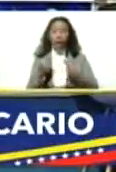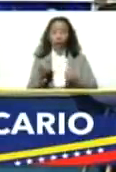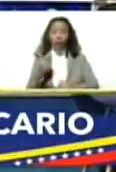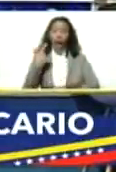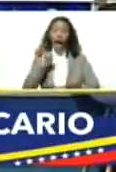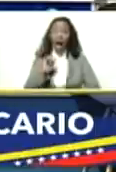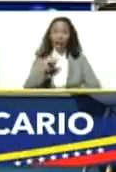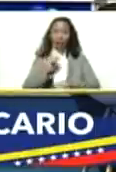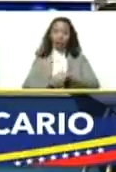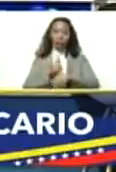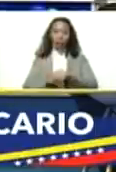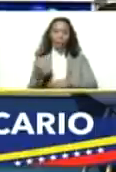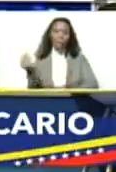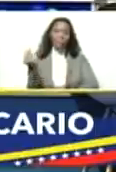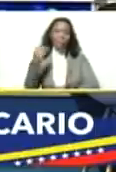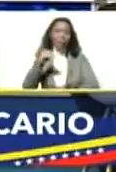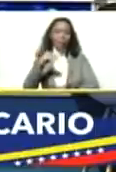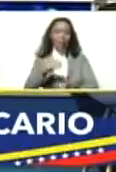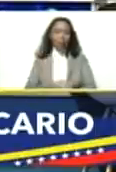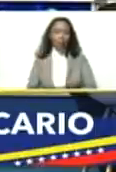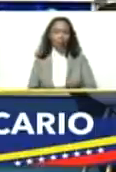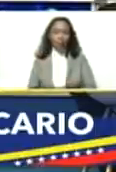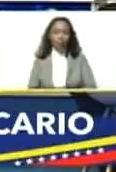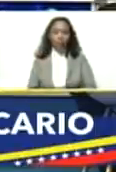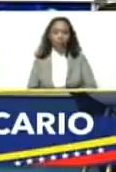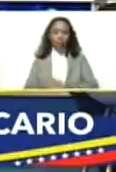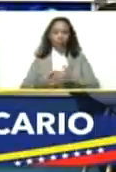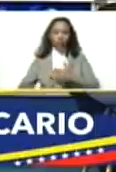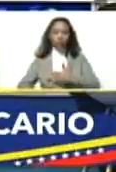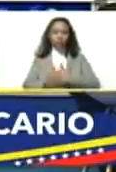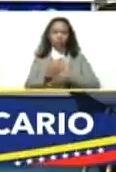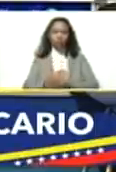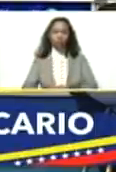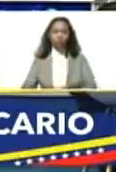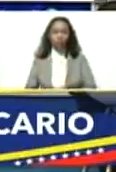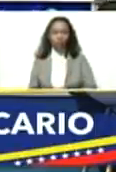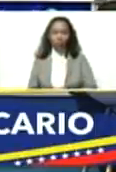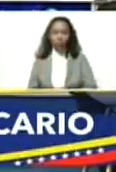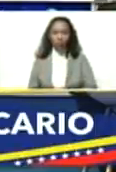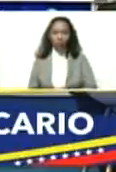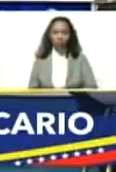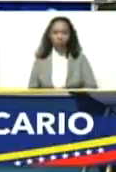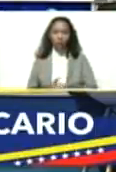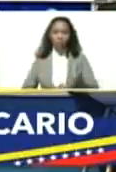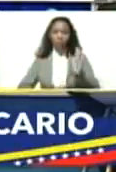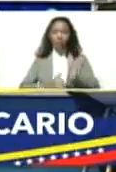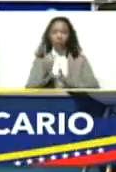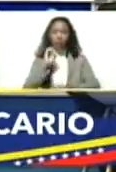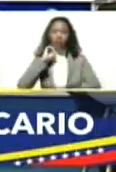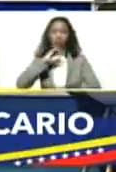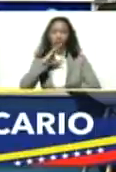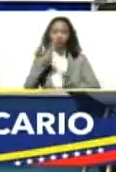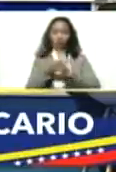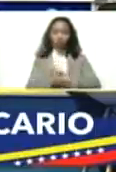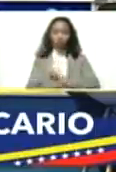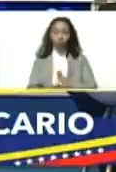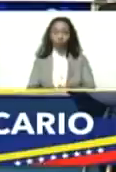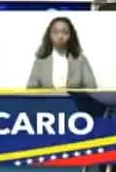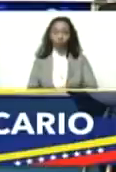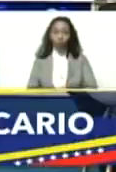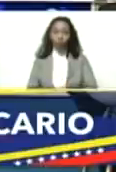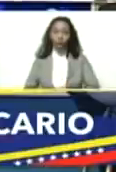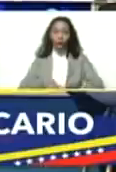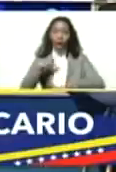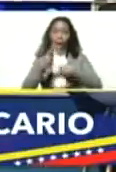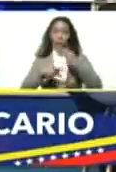tiempos más alargados en los desarrollos históricos. La